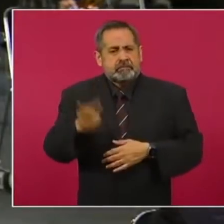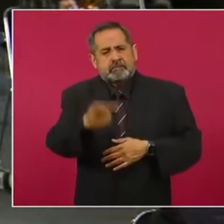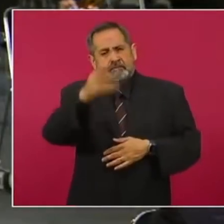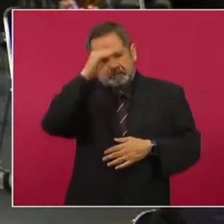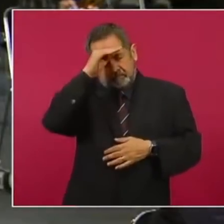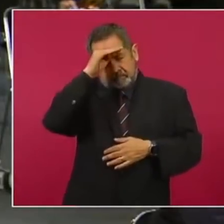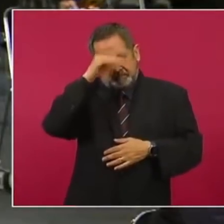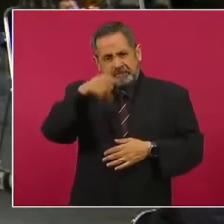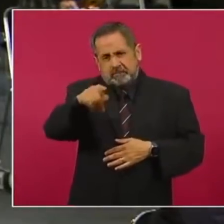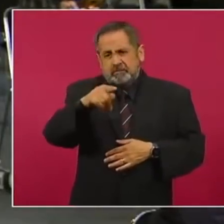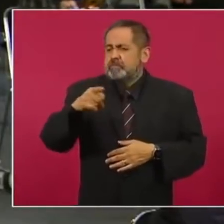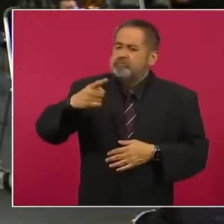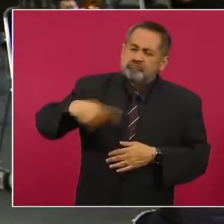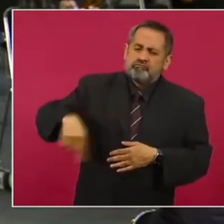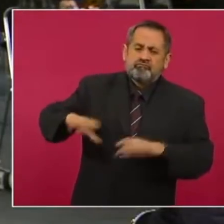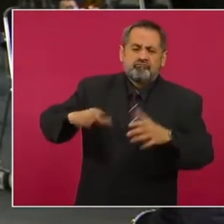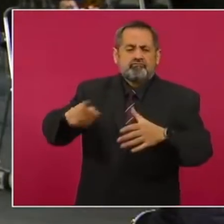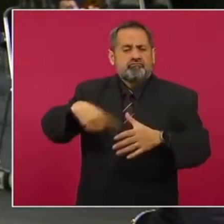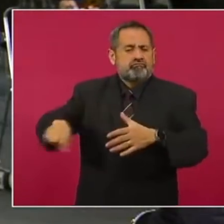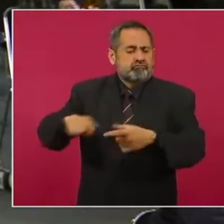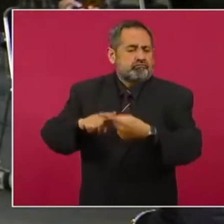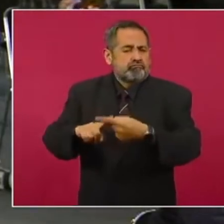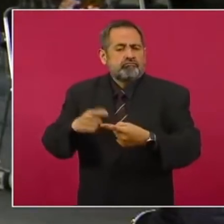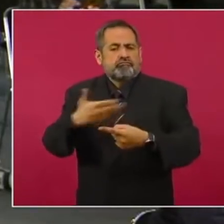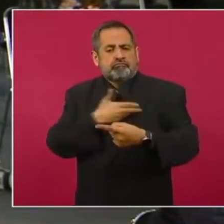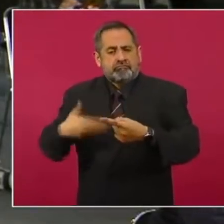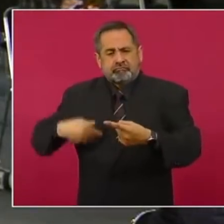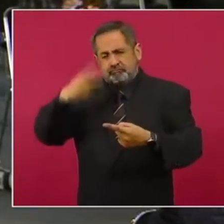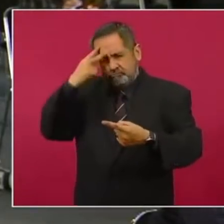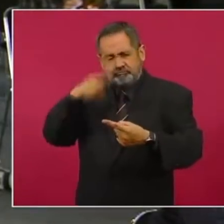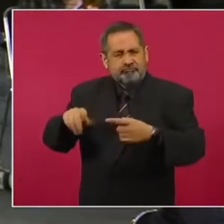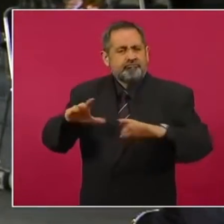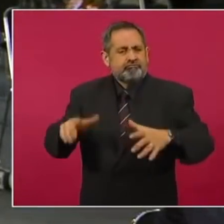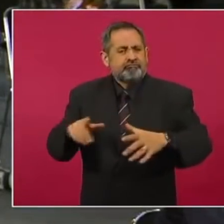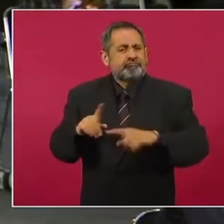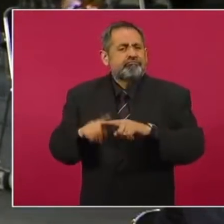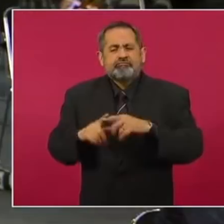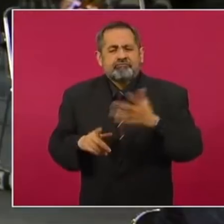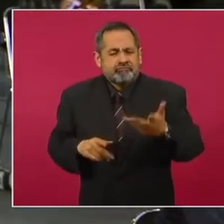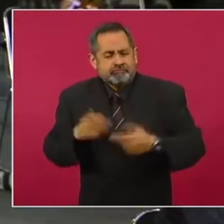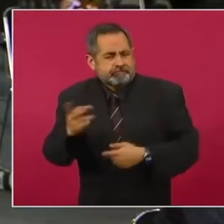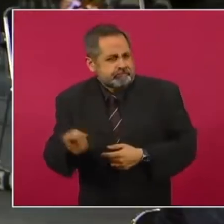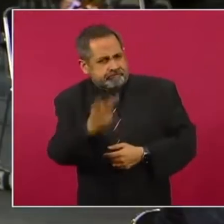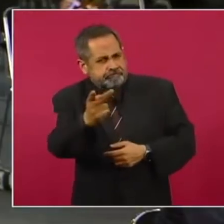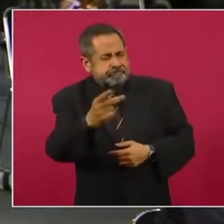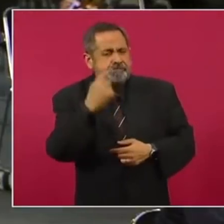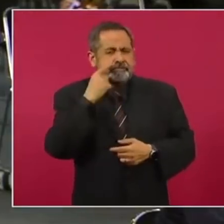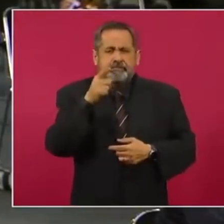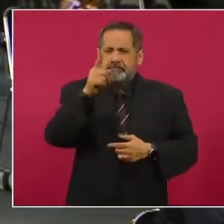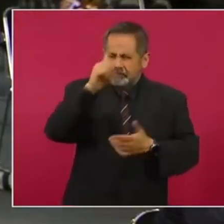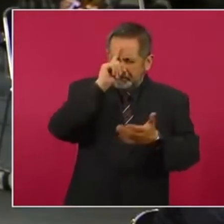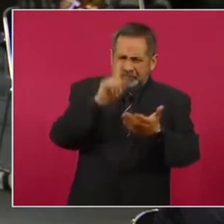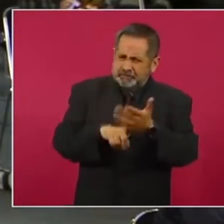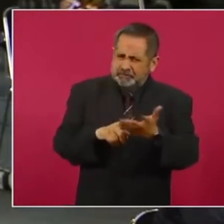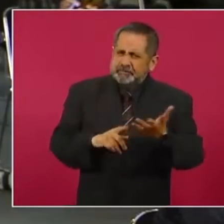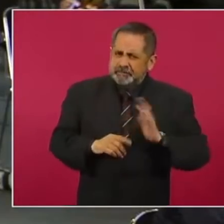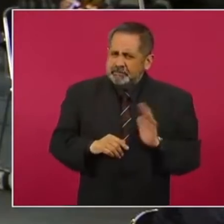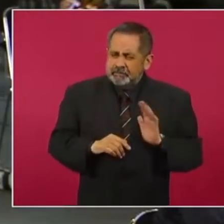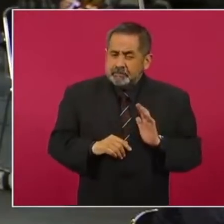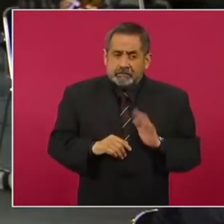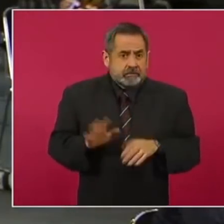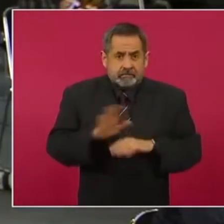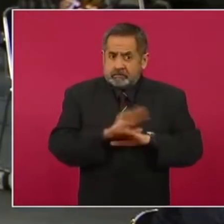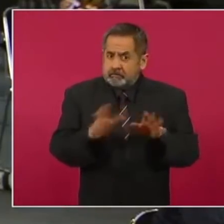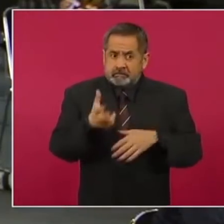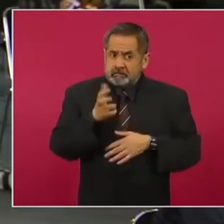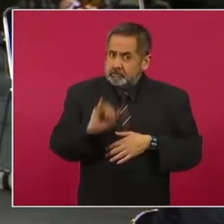de los legisladores del presidente de México y la sociedad en su conjunto, es la siguiente. ¿Usted cree que estamos condenados